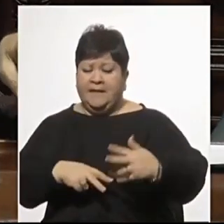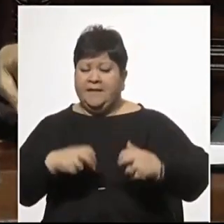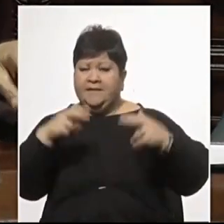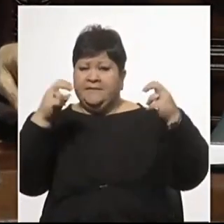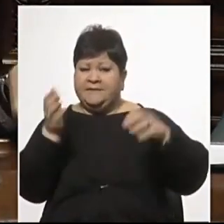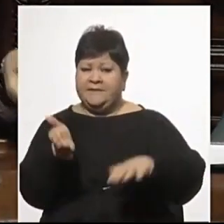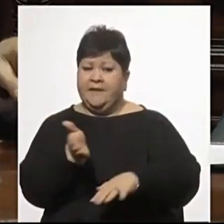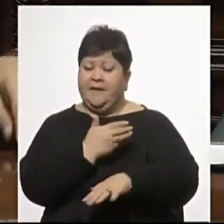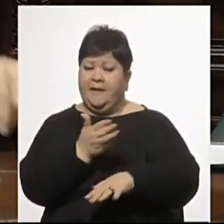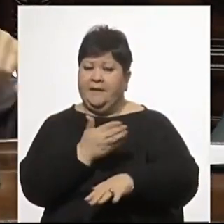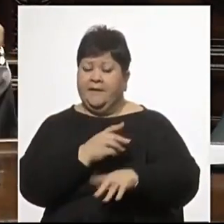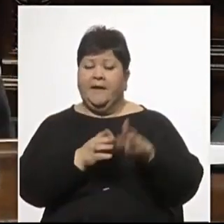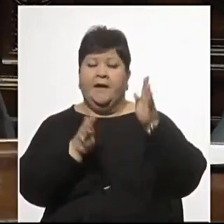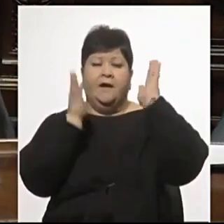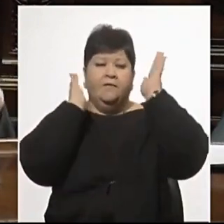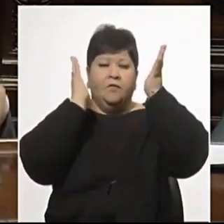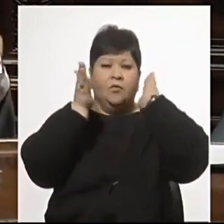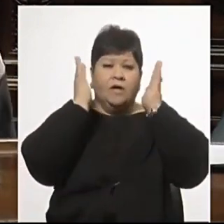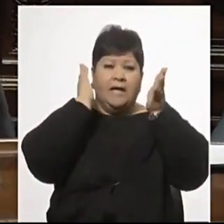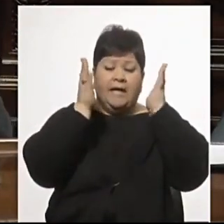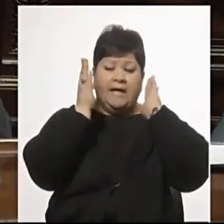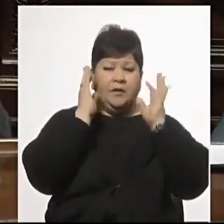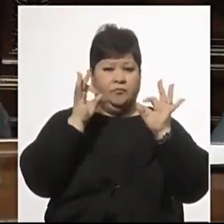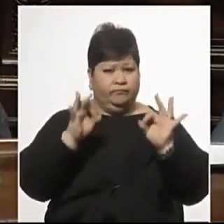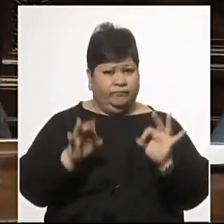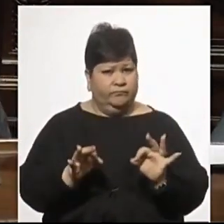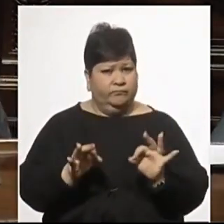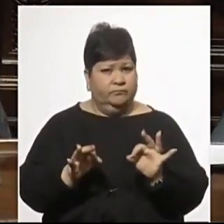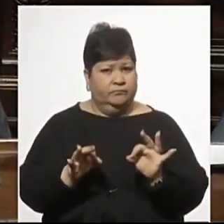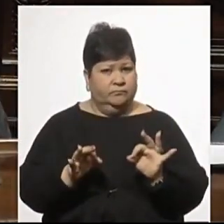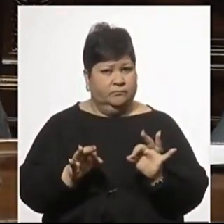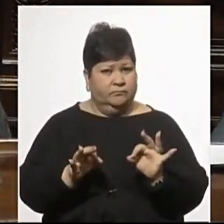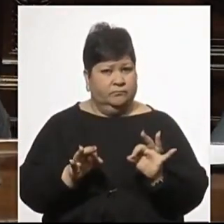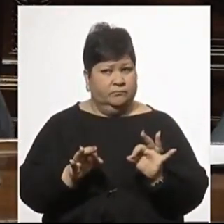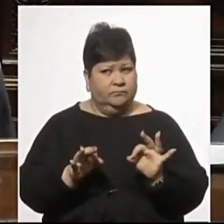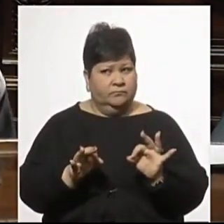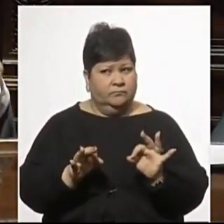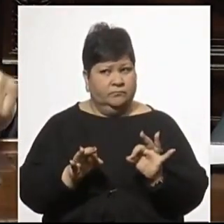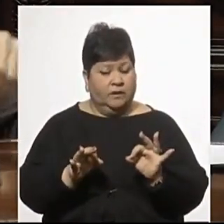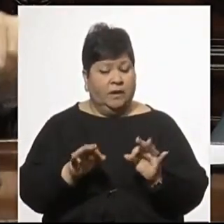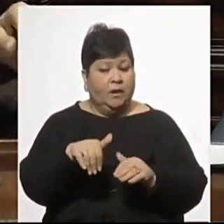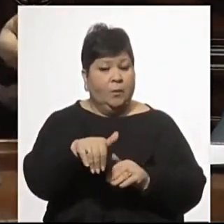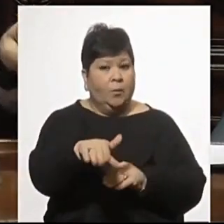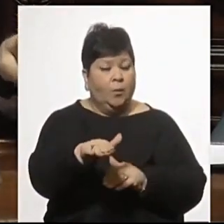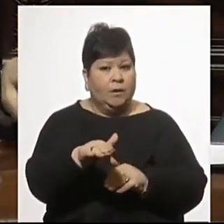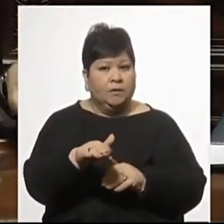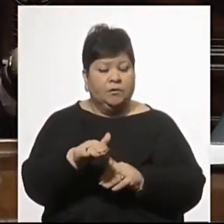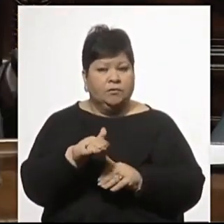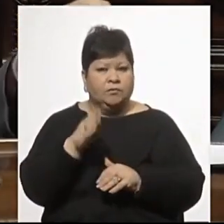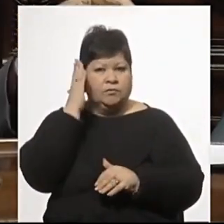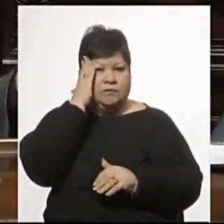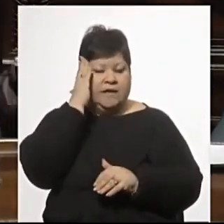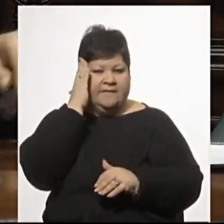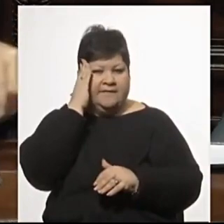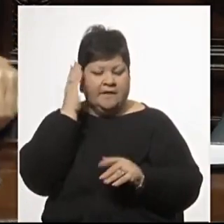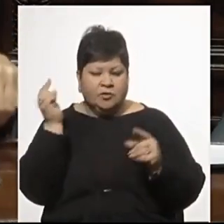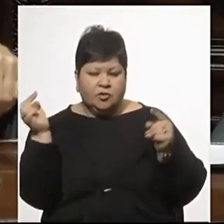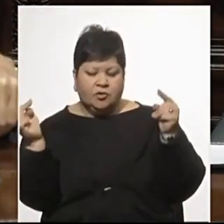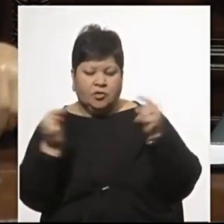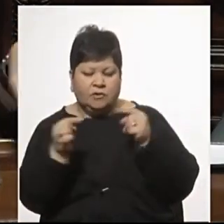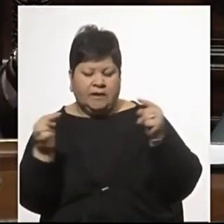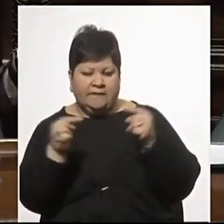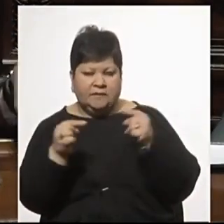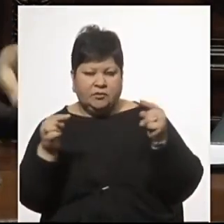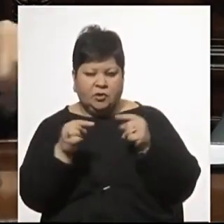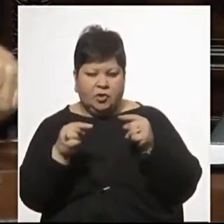algún abogado de oficio. Y cuando se enteró que teníamos contradicción en